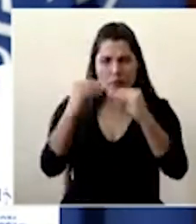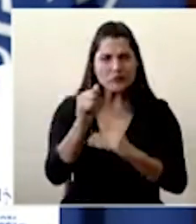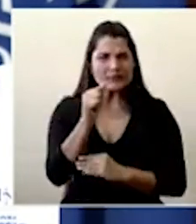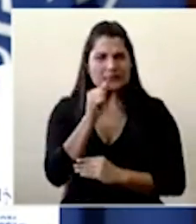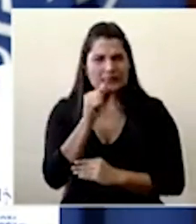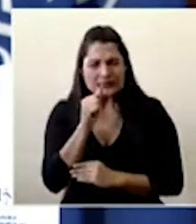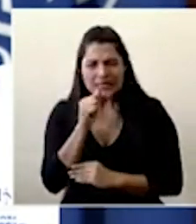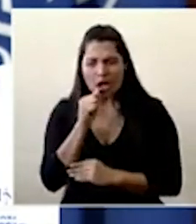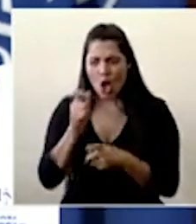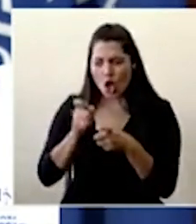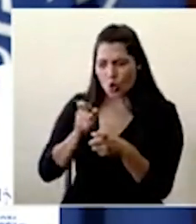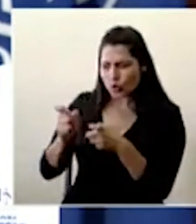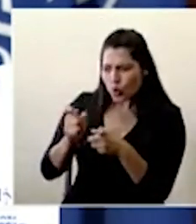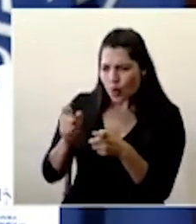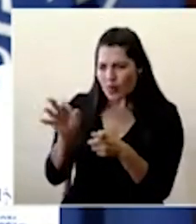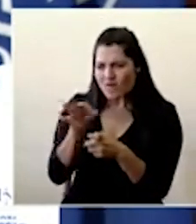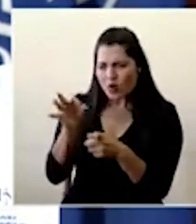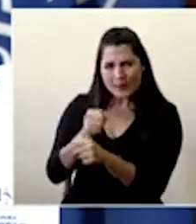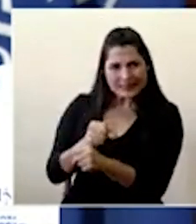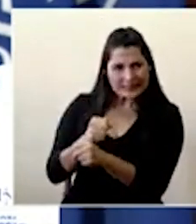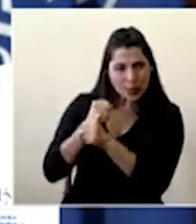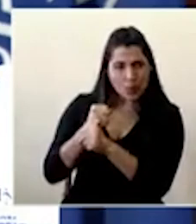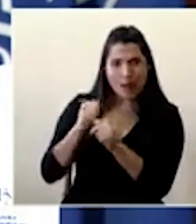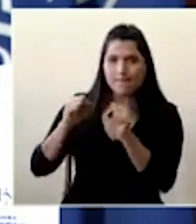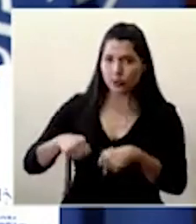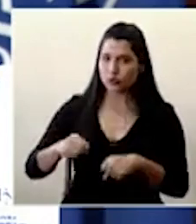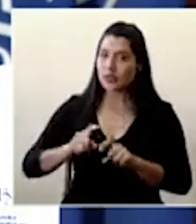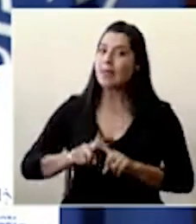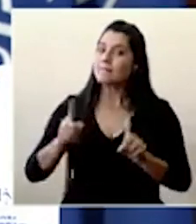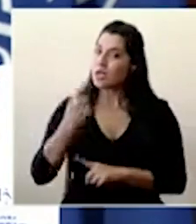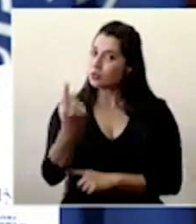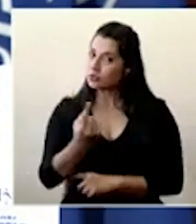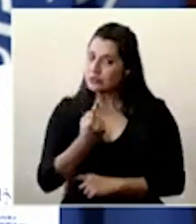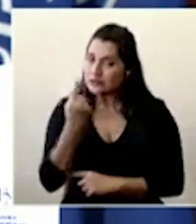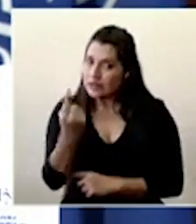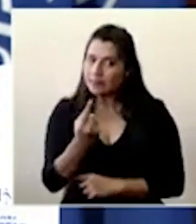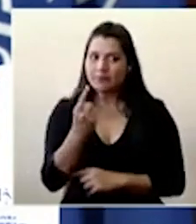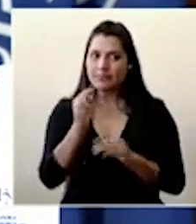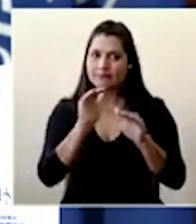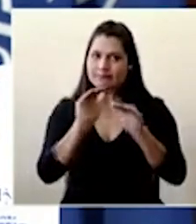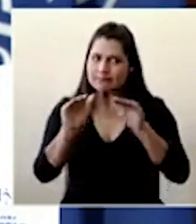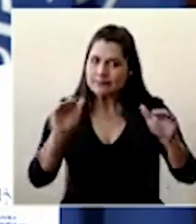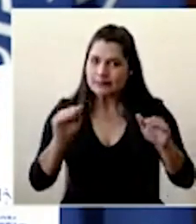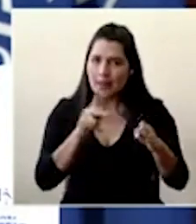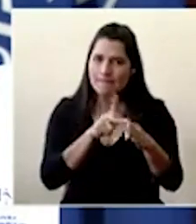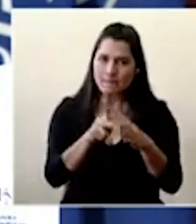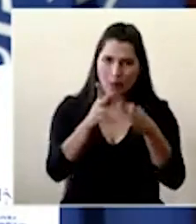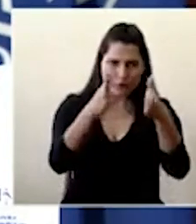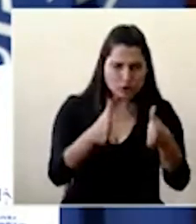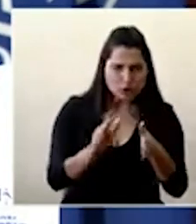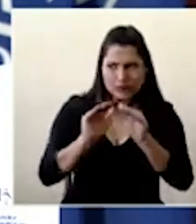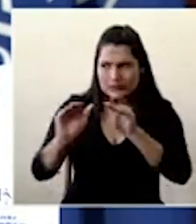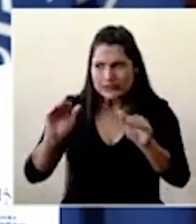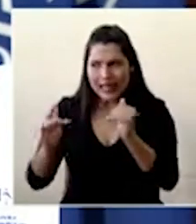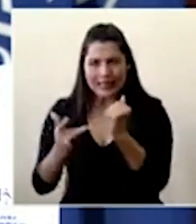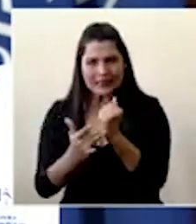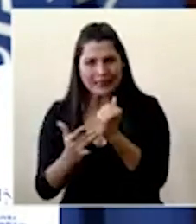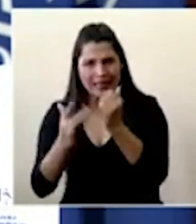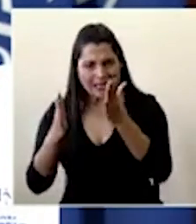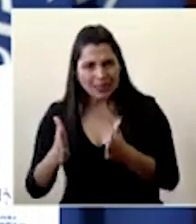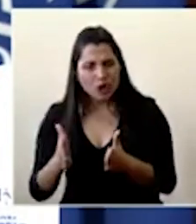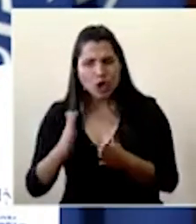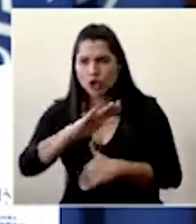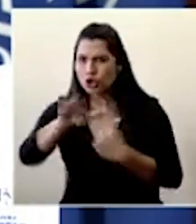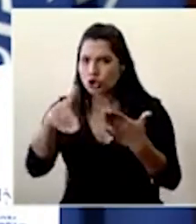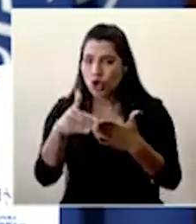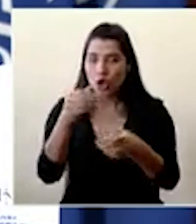maneja de la forma más segura posible pero siempre llamamos a esos profesionales esos técnicos esa gente que trabaja en